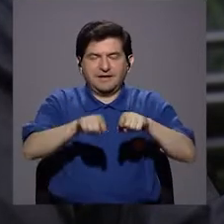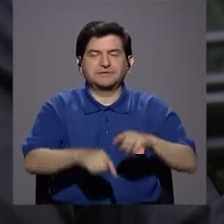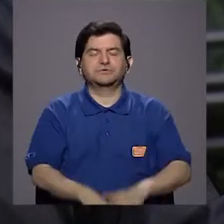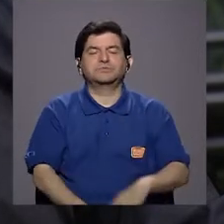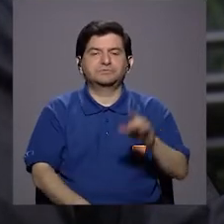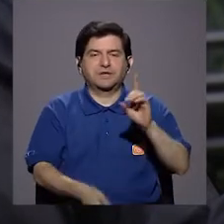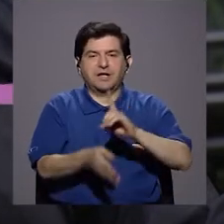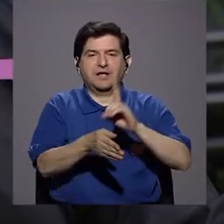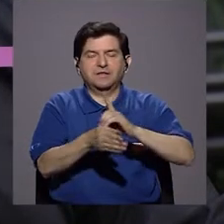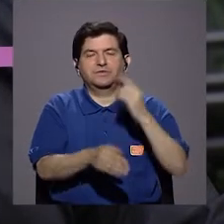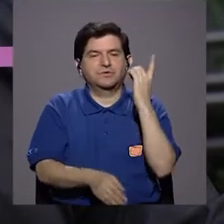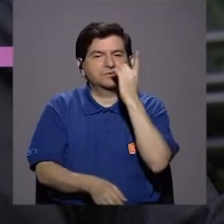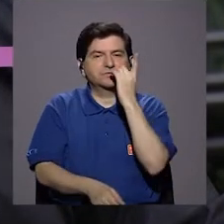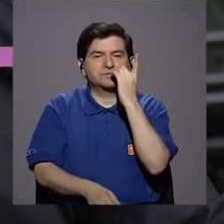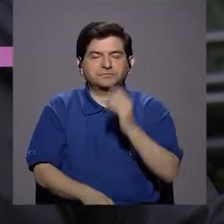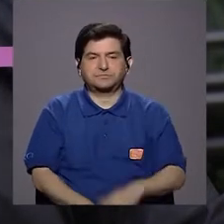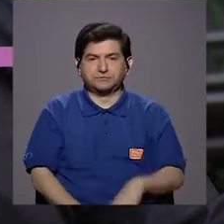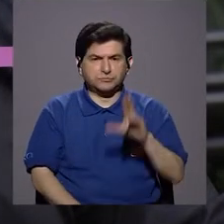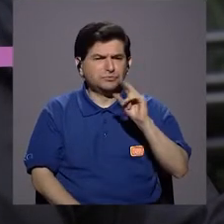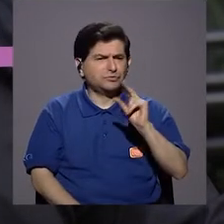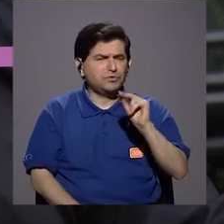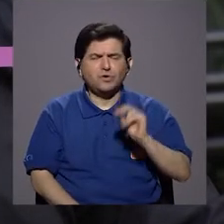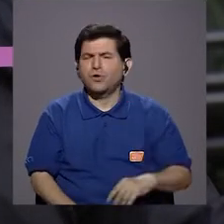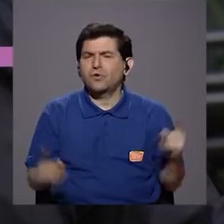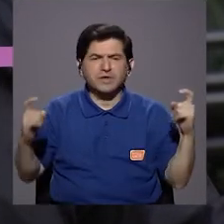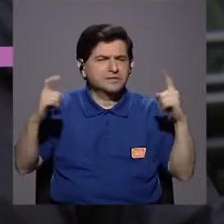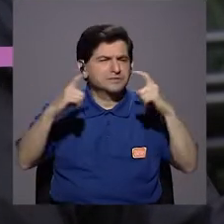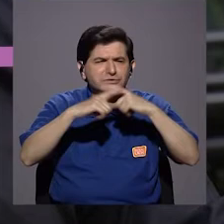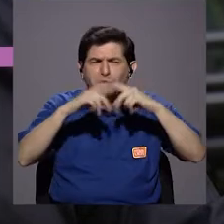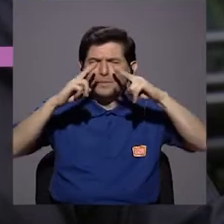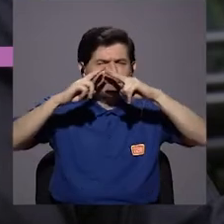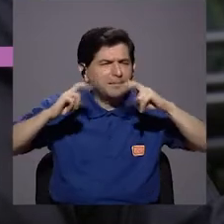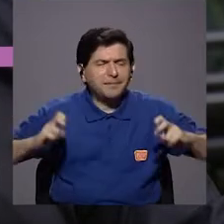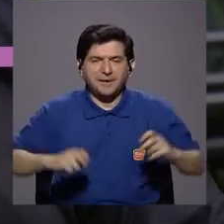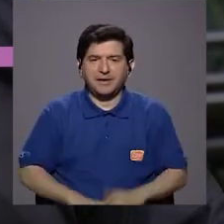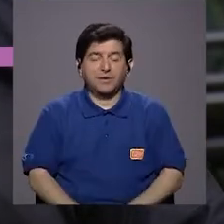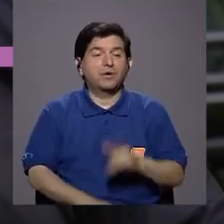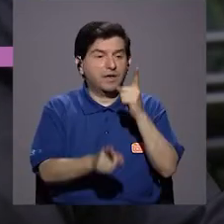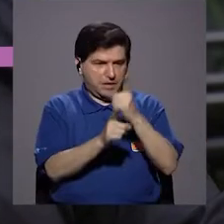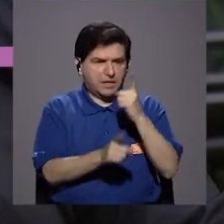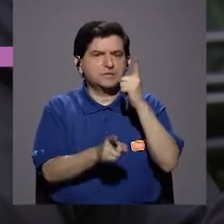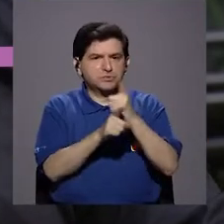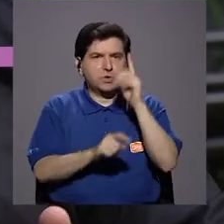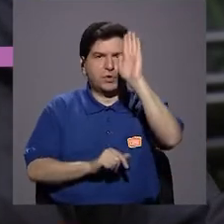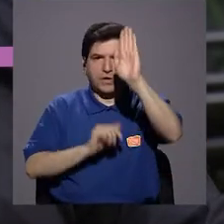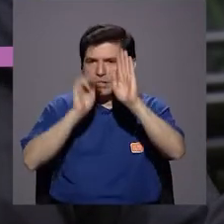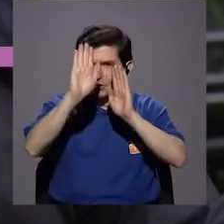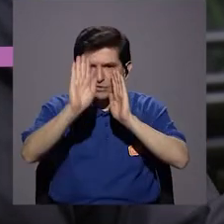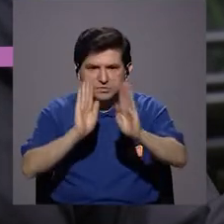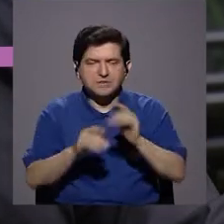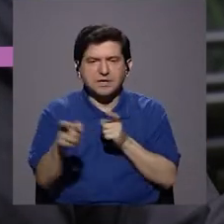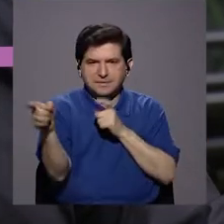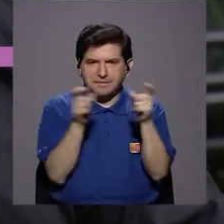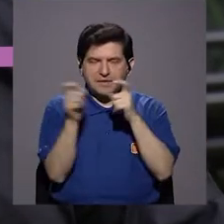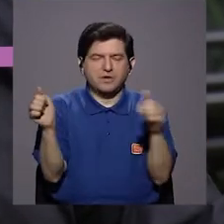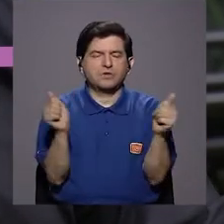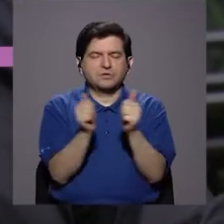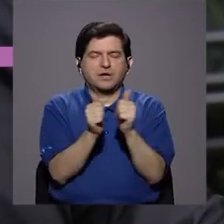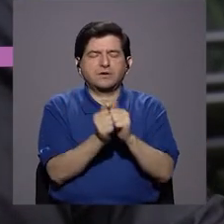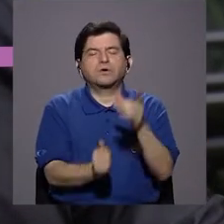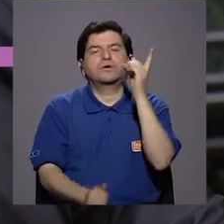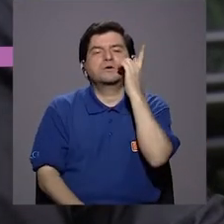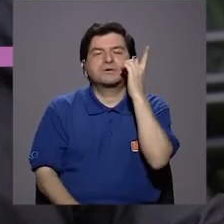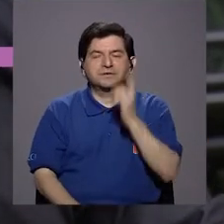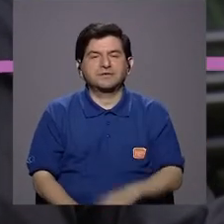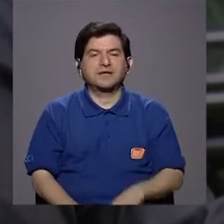odontólogo. Entonces, más bien no son revisiones más complejas. Es tener un adecuado esquema de control con el